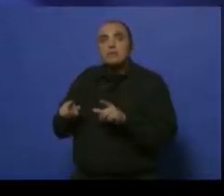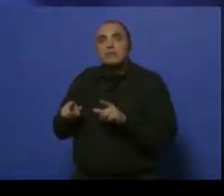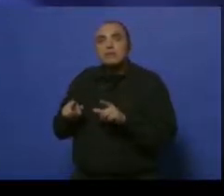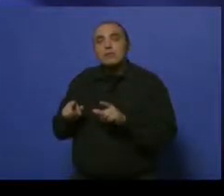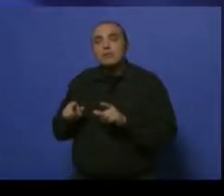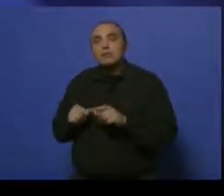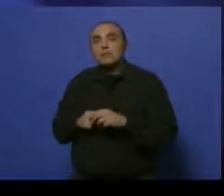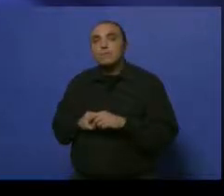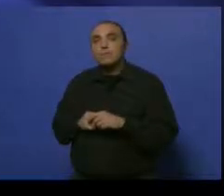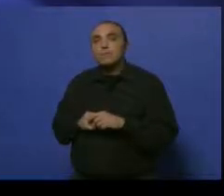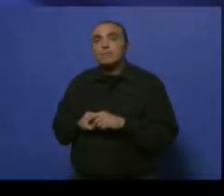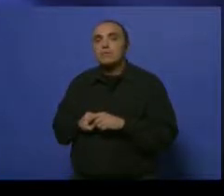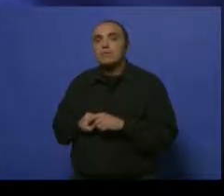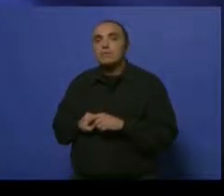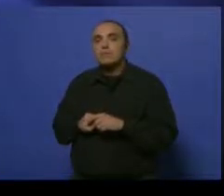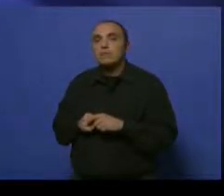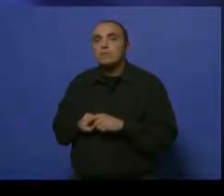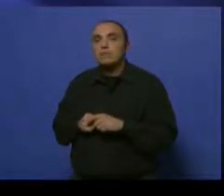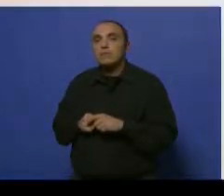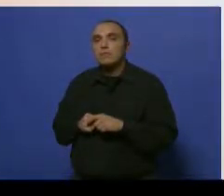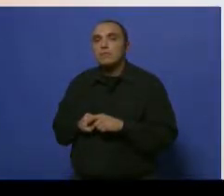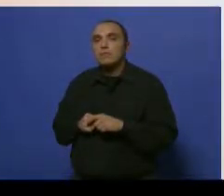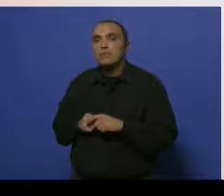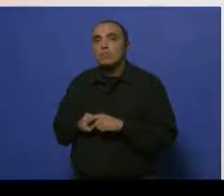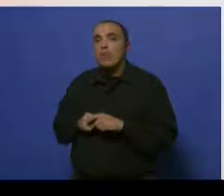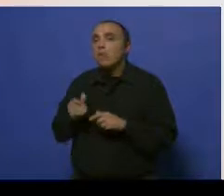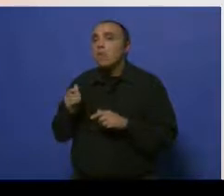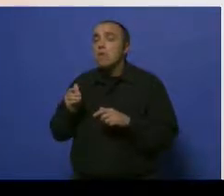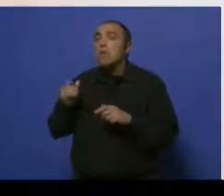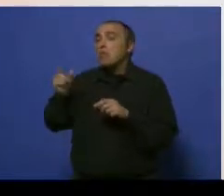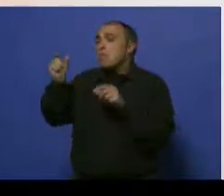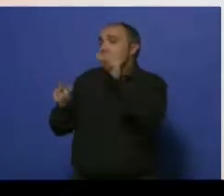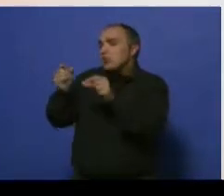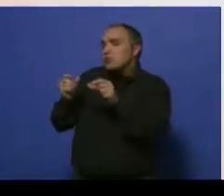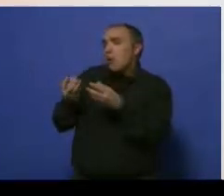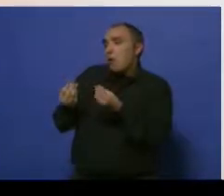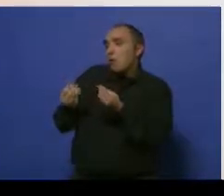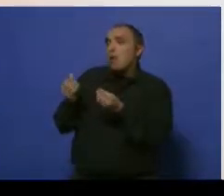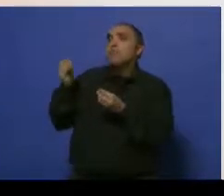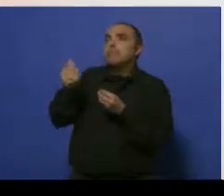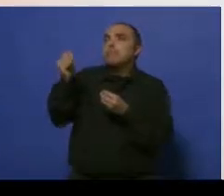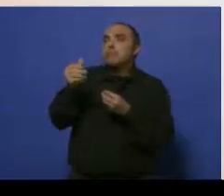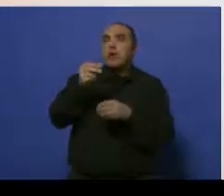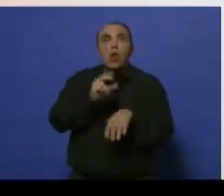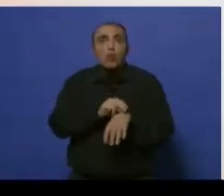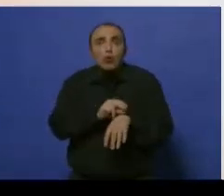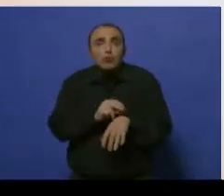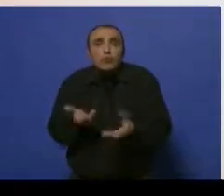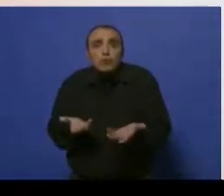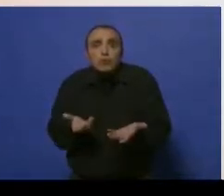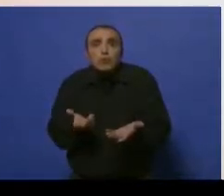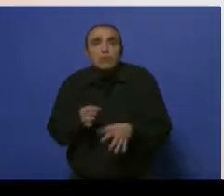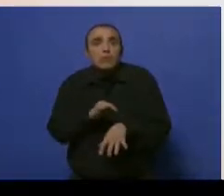deberían, y en forma desmedida la cantidad de gente que se llega al médico. Esto está pasando. Sí, nos hemos visto que ha aumentado la